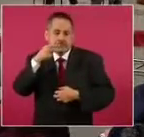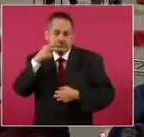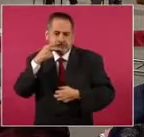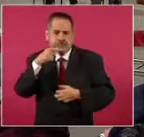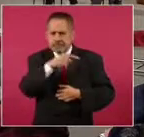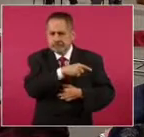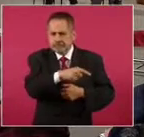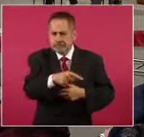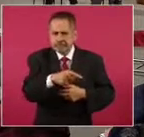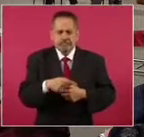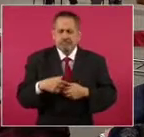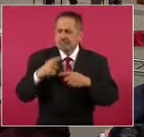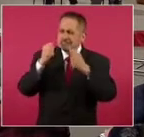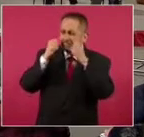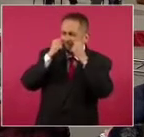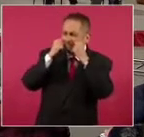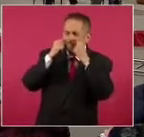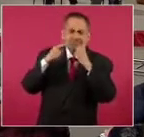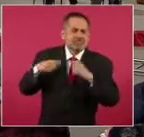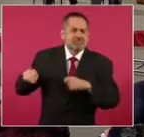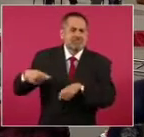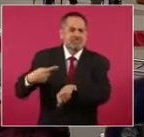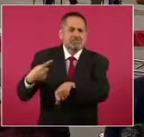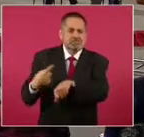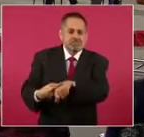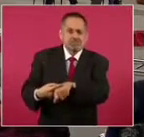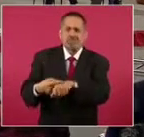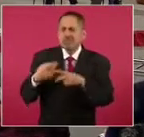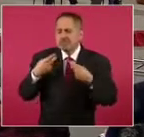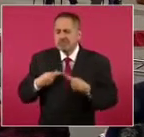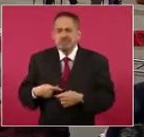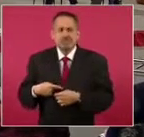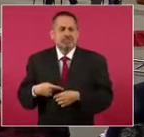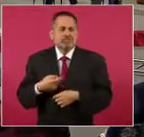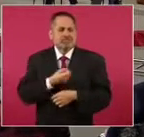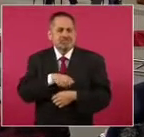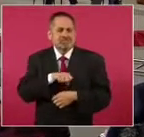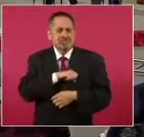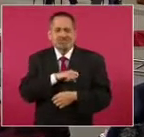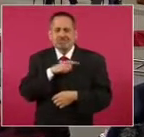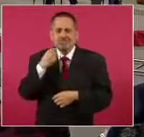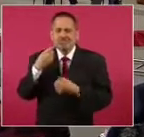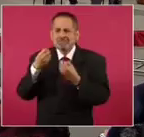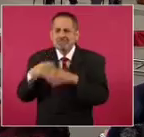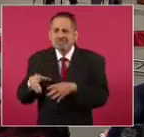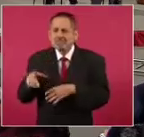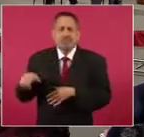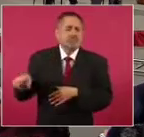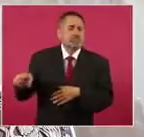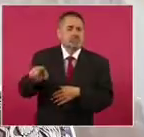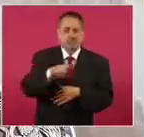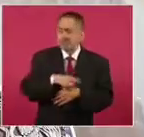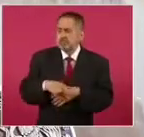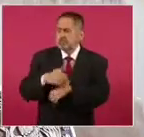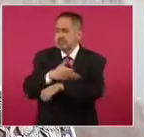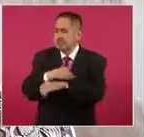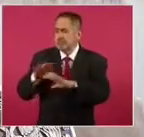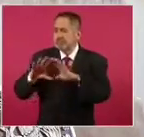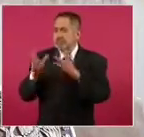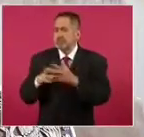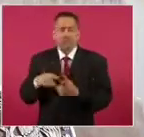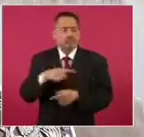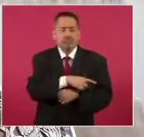cuenta los enormes costos que esto supone para los consumidores, sus familias, la sociedad y el planeta.